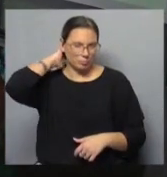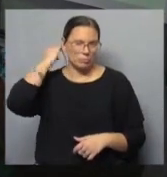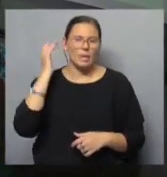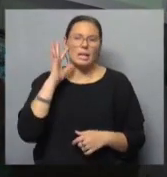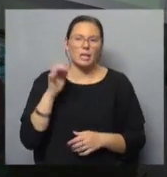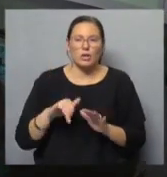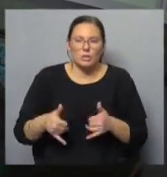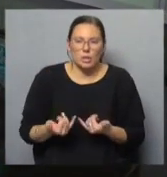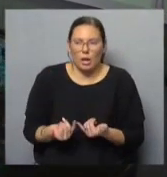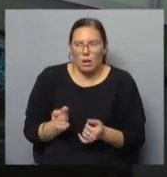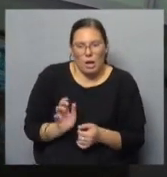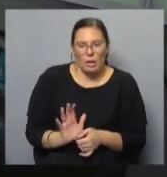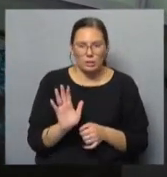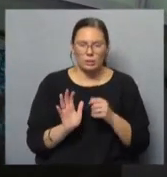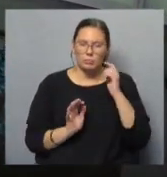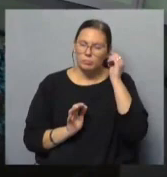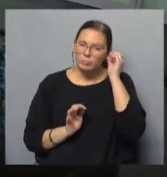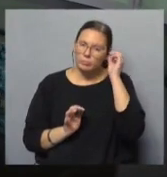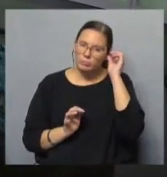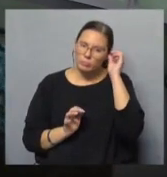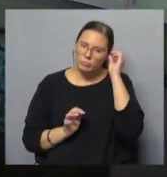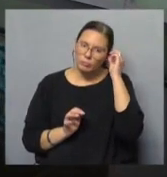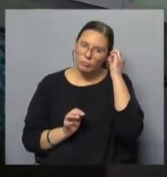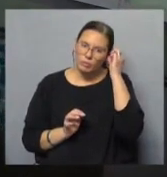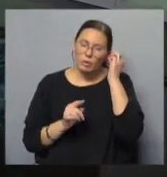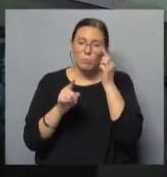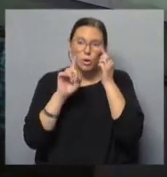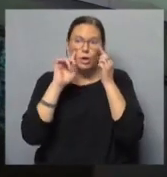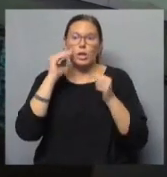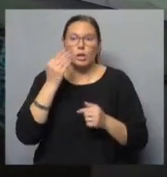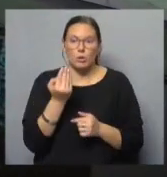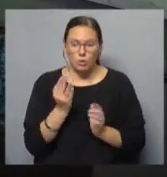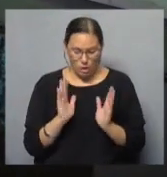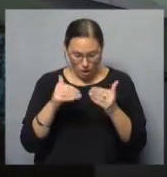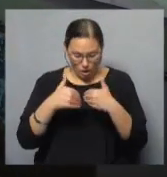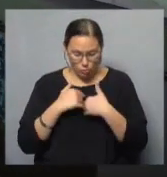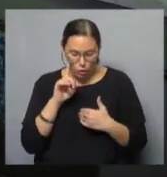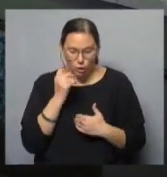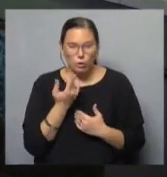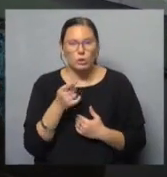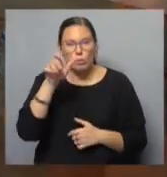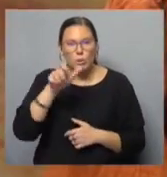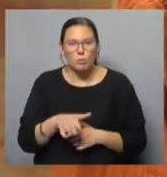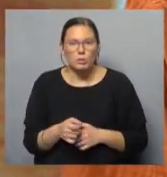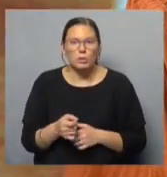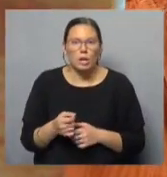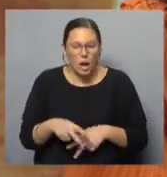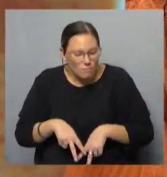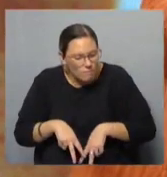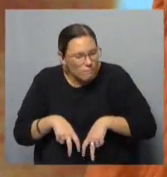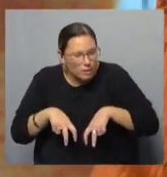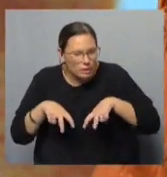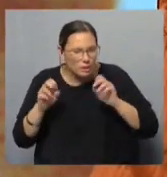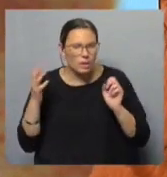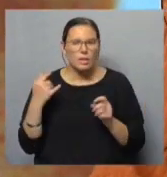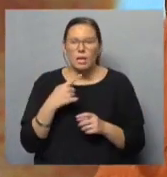parece que eso ya está generado. Martín, vos te reconocés como un explorador o como una persona. Porque entiendo que